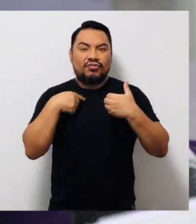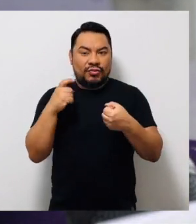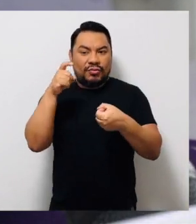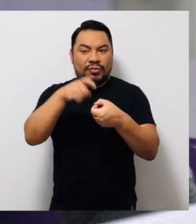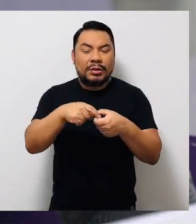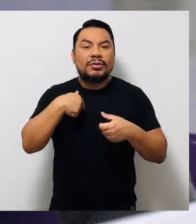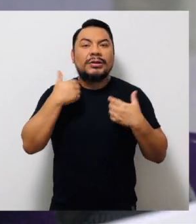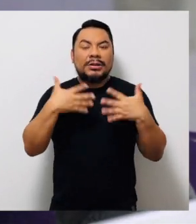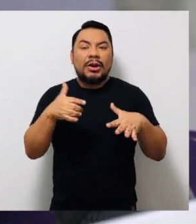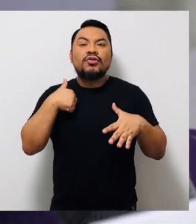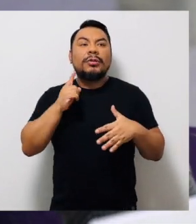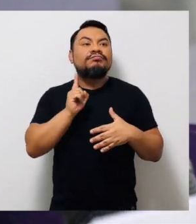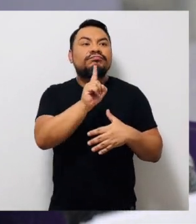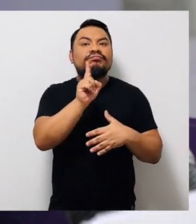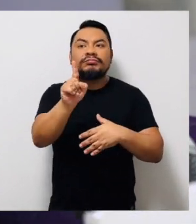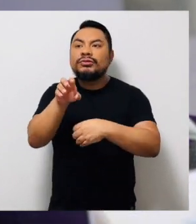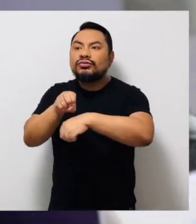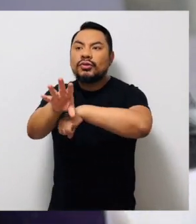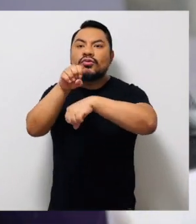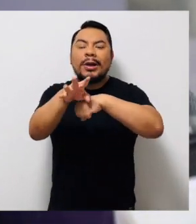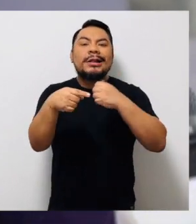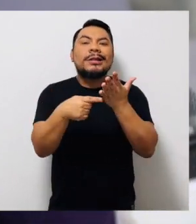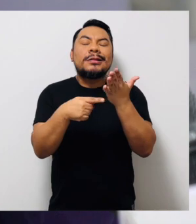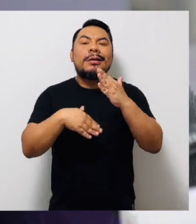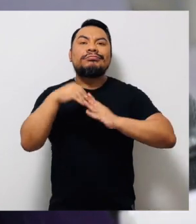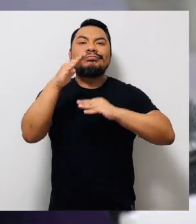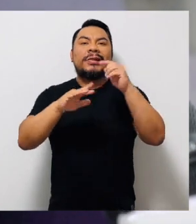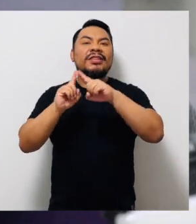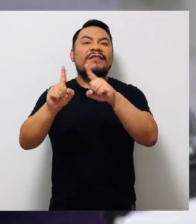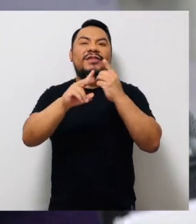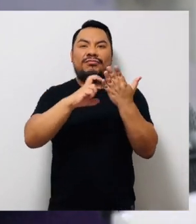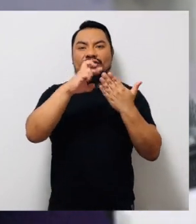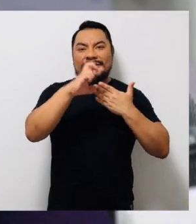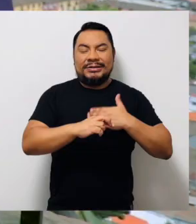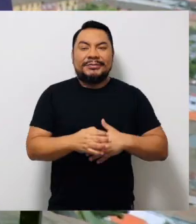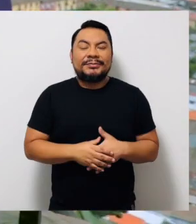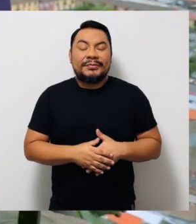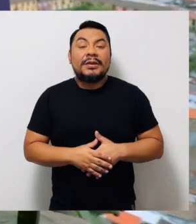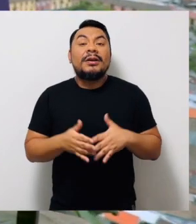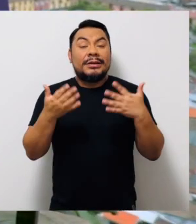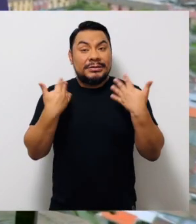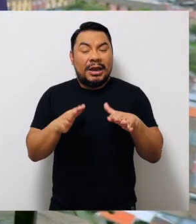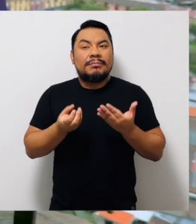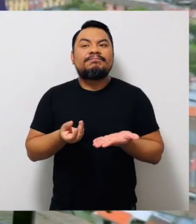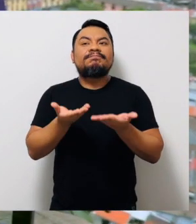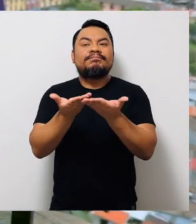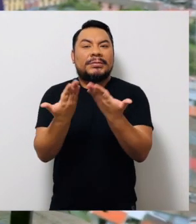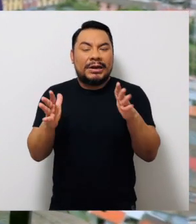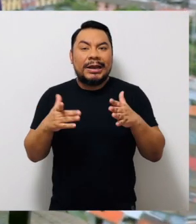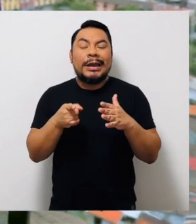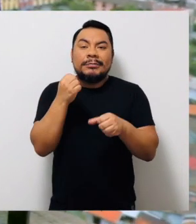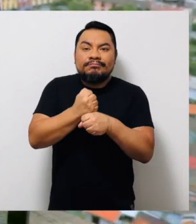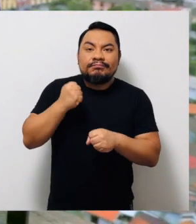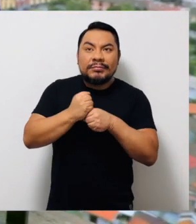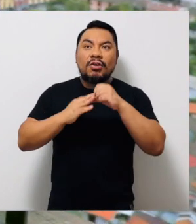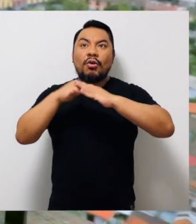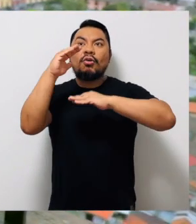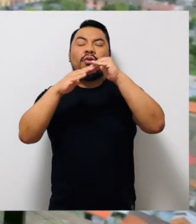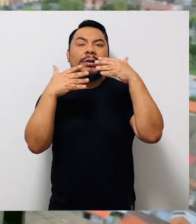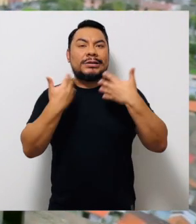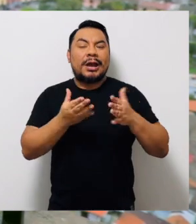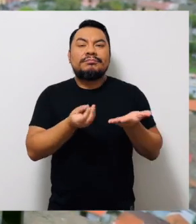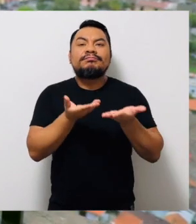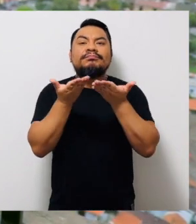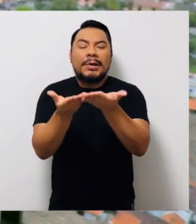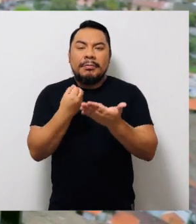y las cuales brindo asesoramiento técnico en la ejecución de distintos proyectos. Ya vamos aportando a través de la ejecución de obras,